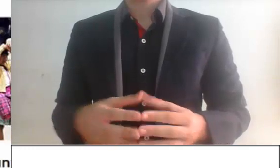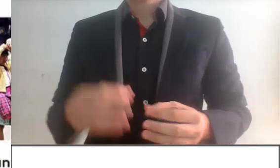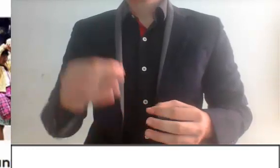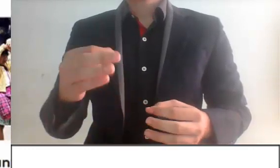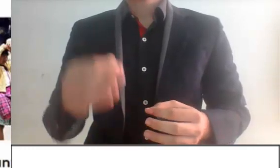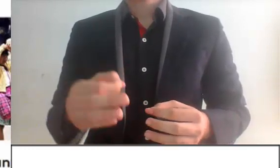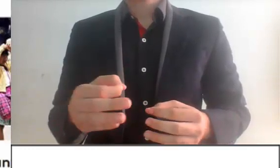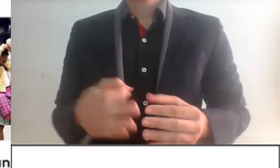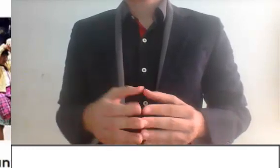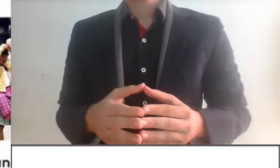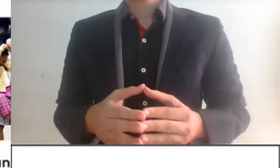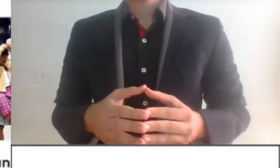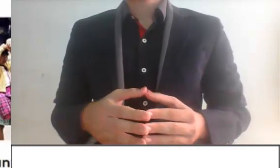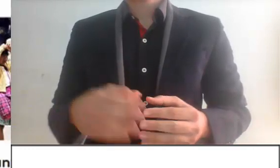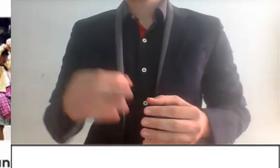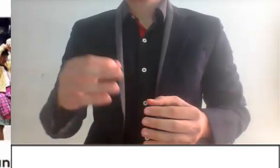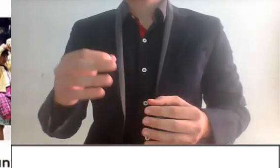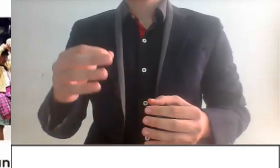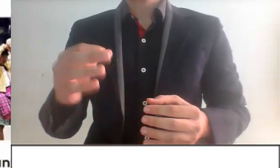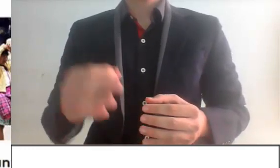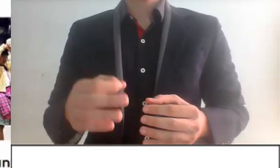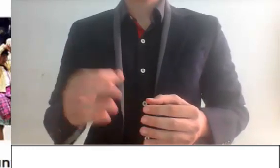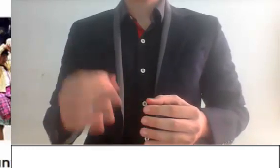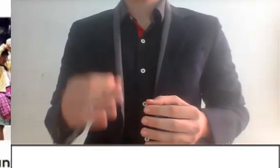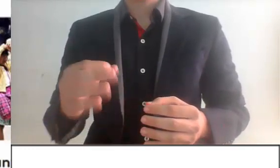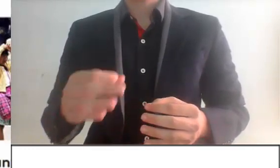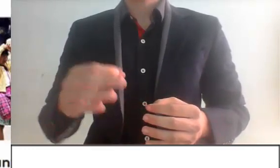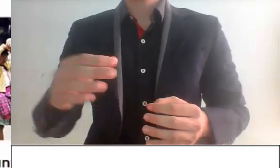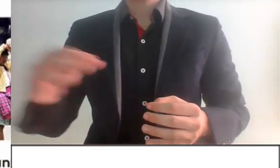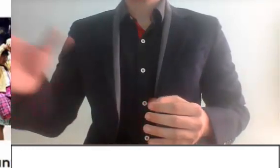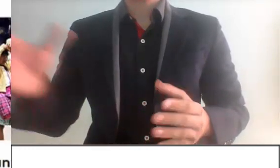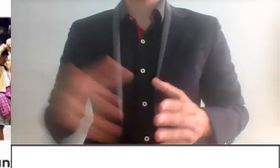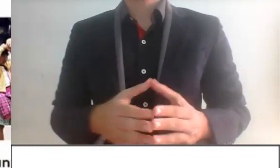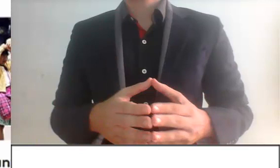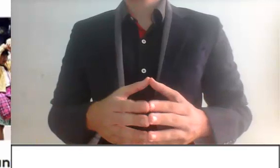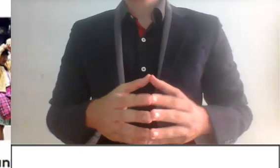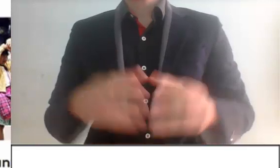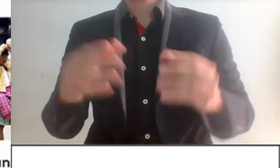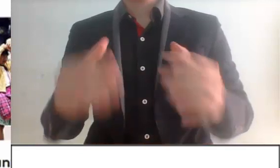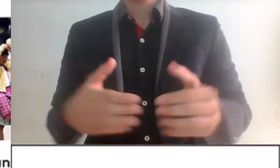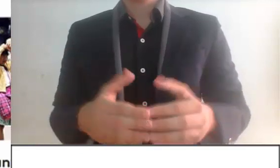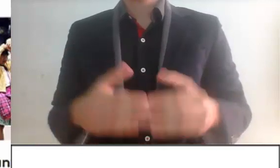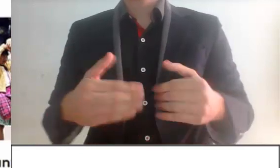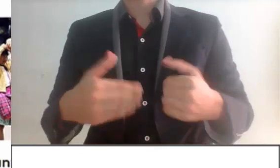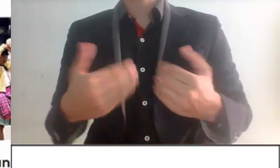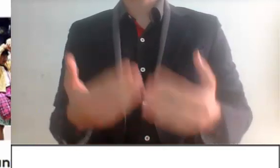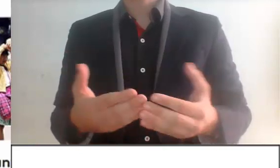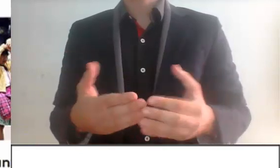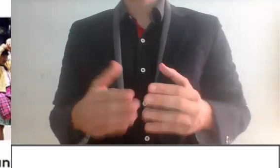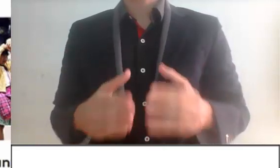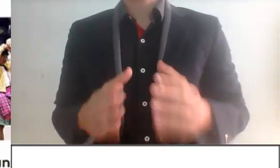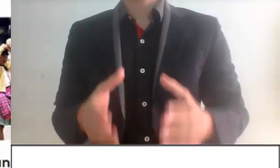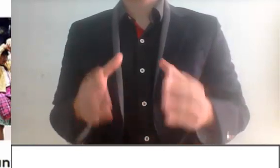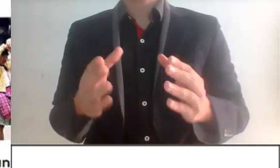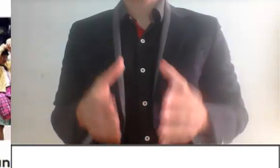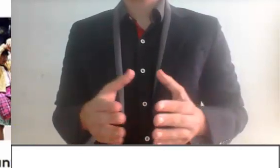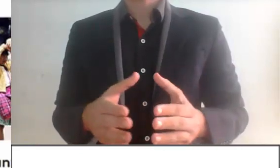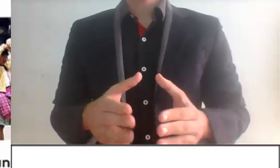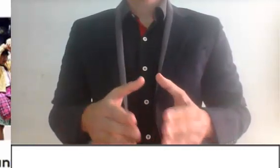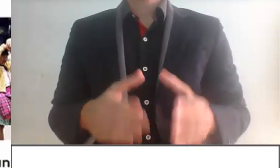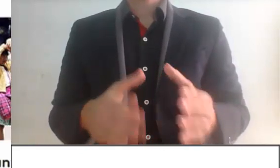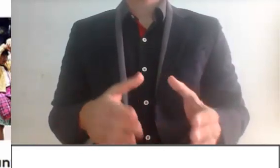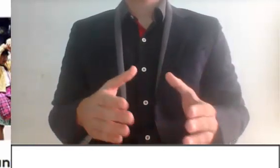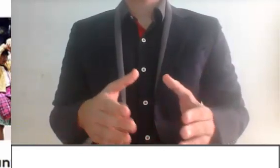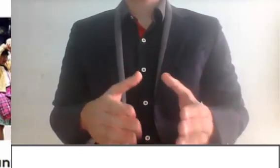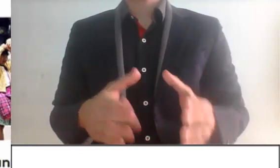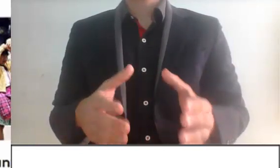cumplida. Donde se menciona que cerca del 95, 95 punto y algo por ciento se cumplió. Eso representa una excelente cantidad,